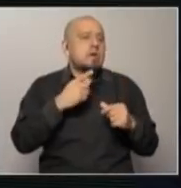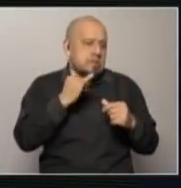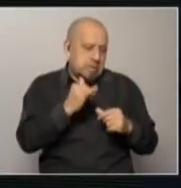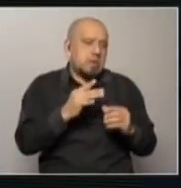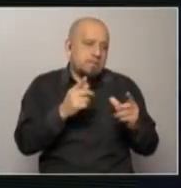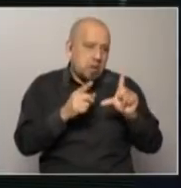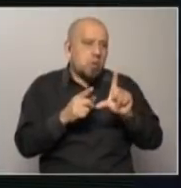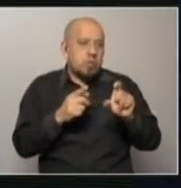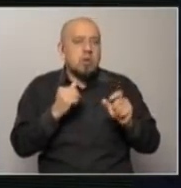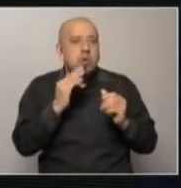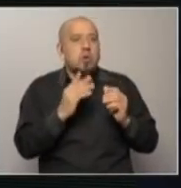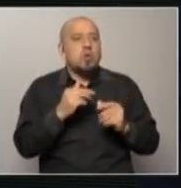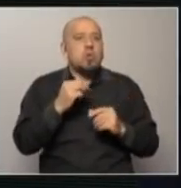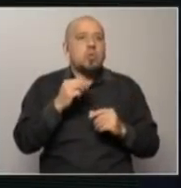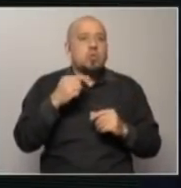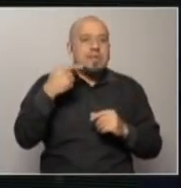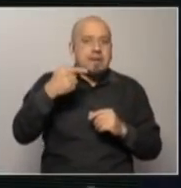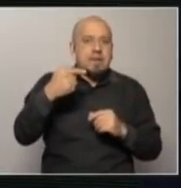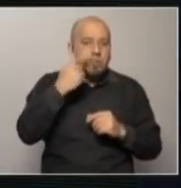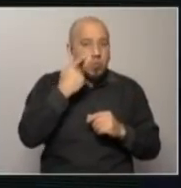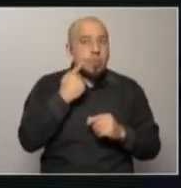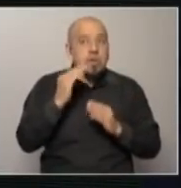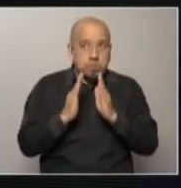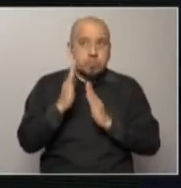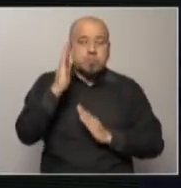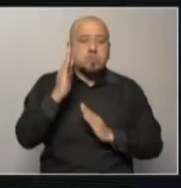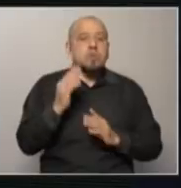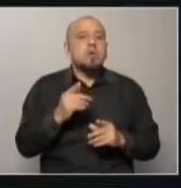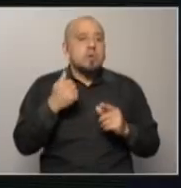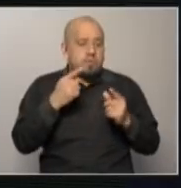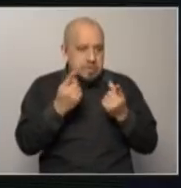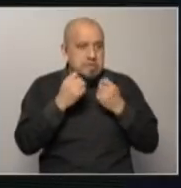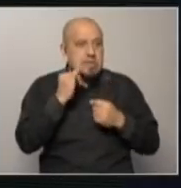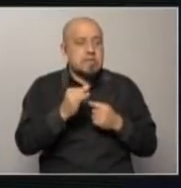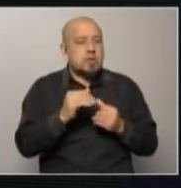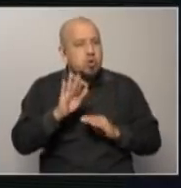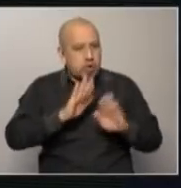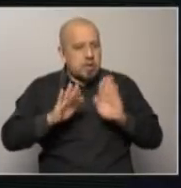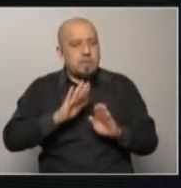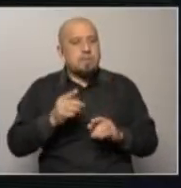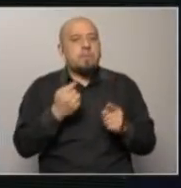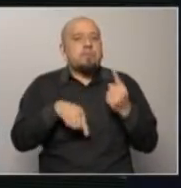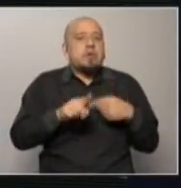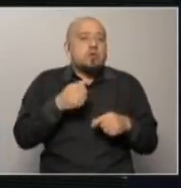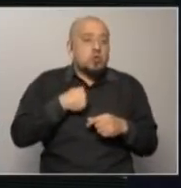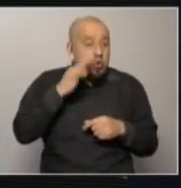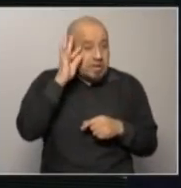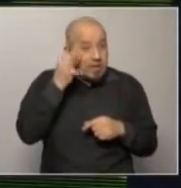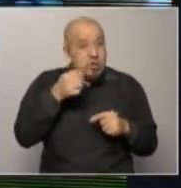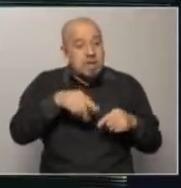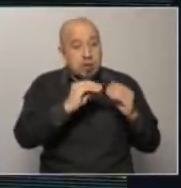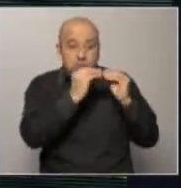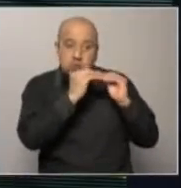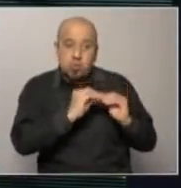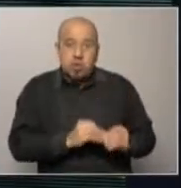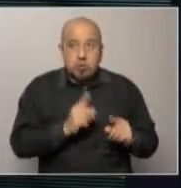alto yo creo que Uruguay requiere una corrección del déficit fiscal en el mediano plazo pero yo creo que en un presupuesto